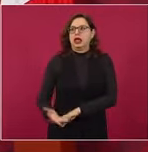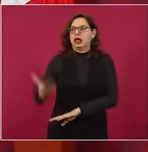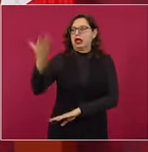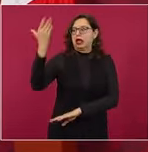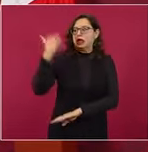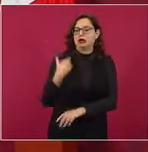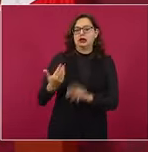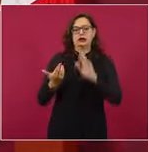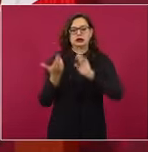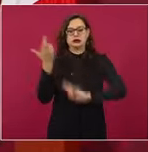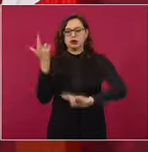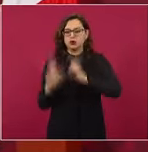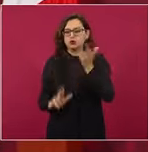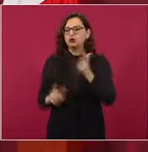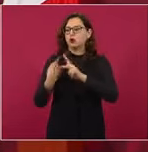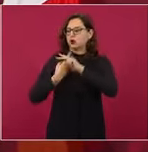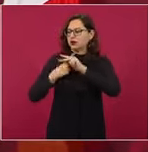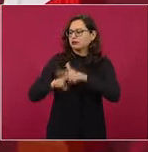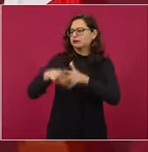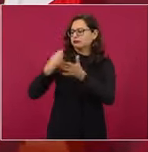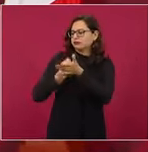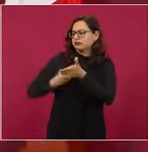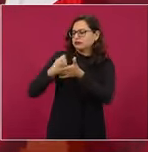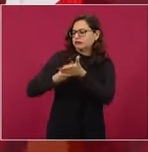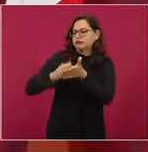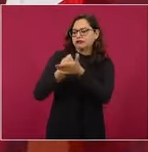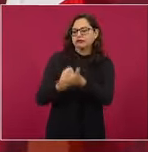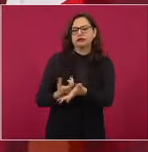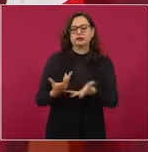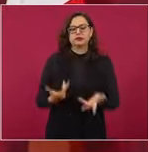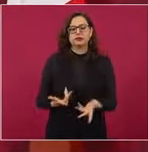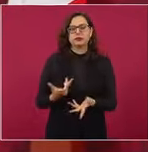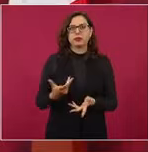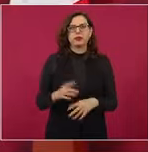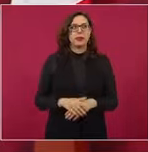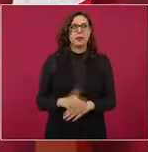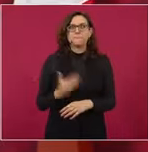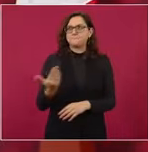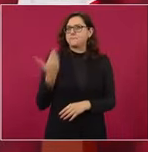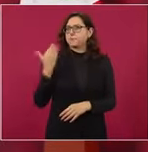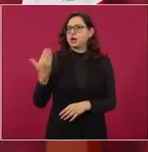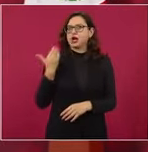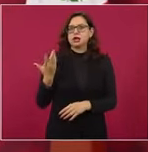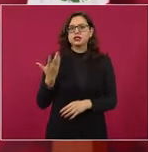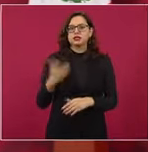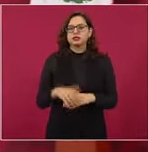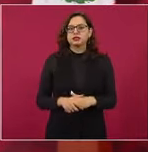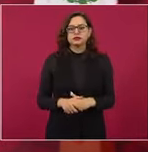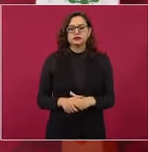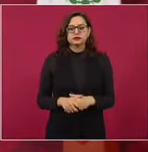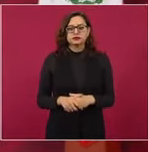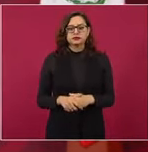por la justicia en nuestro país y en los tiempos recientes pues